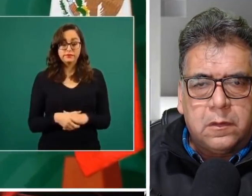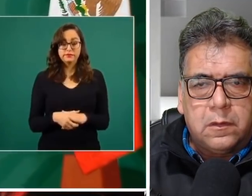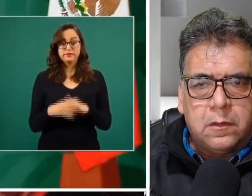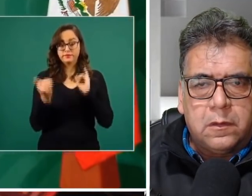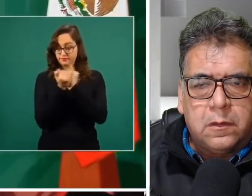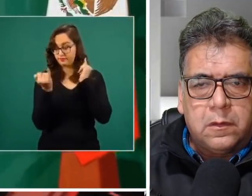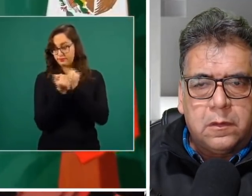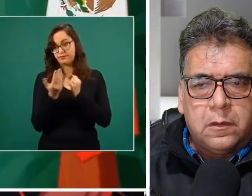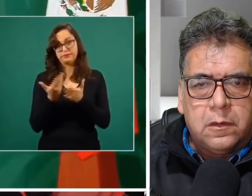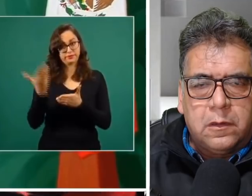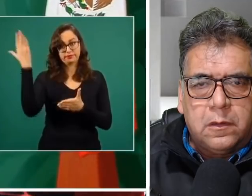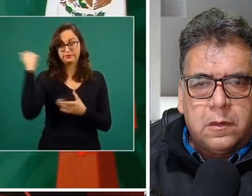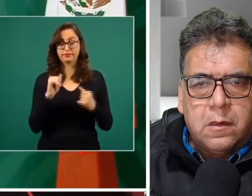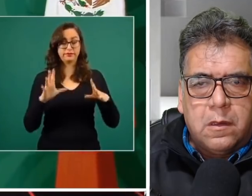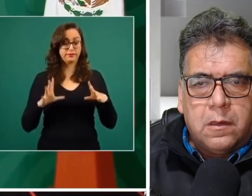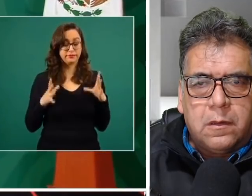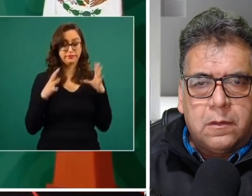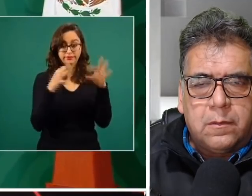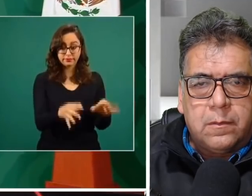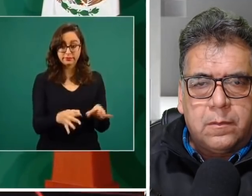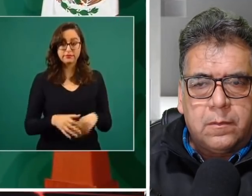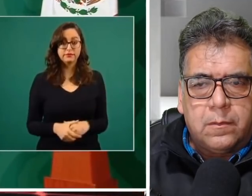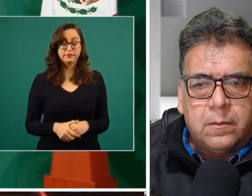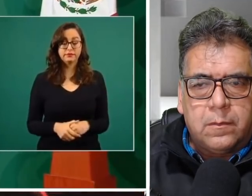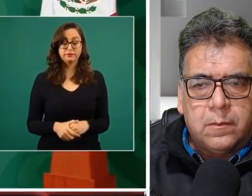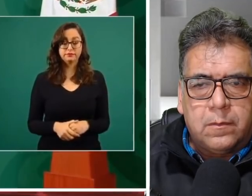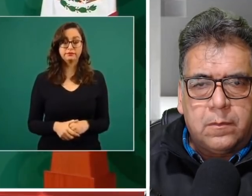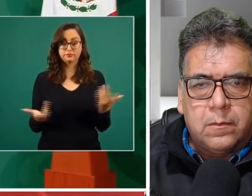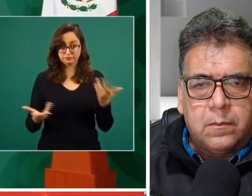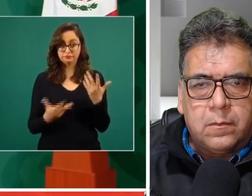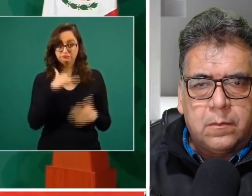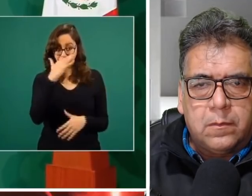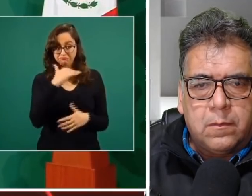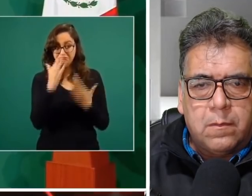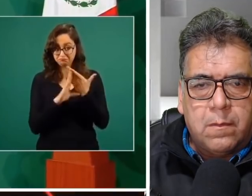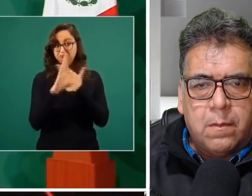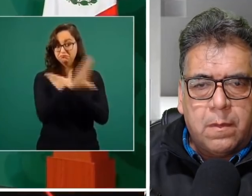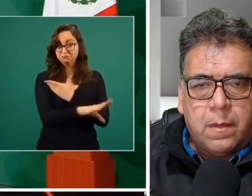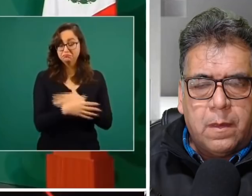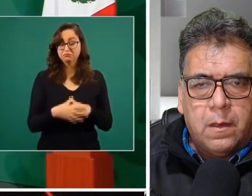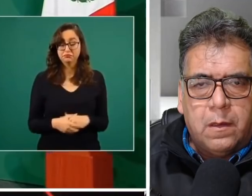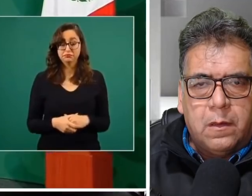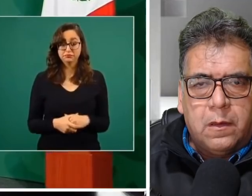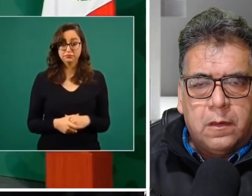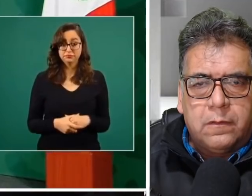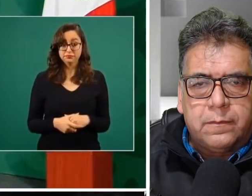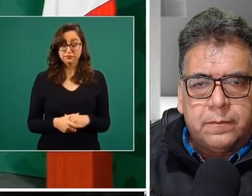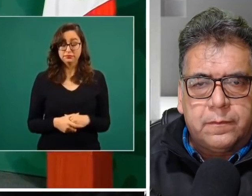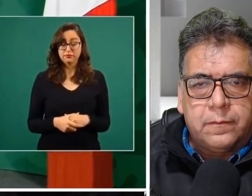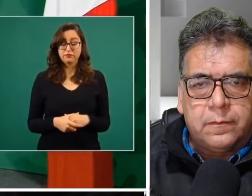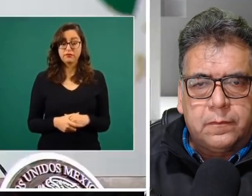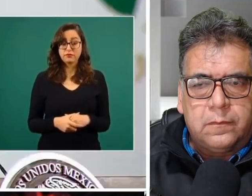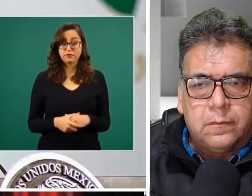para combatir la corrupción, que incluso cuando se creó